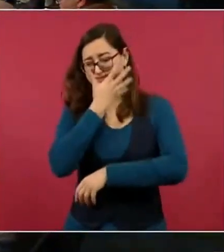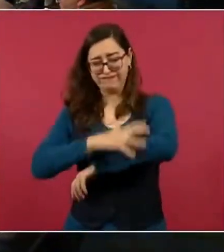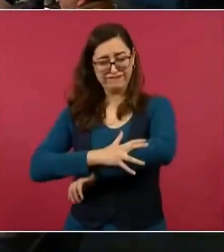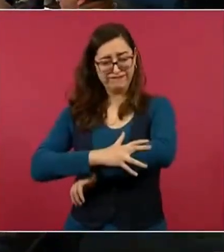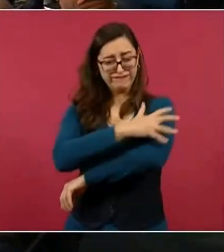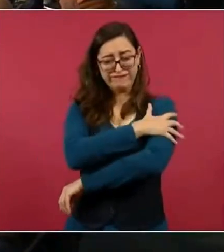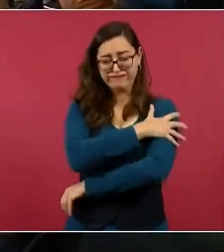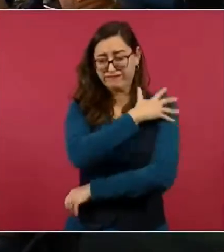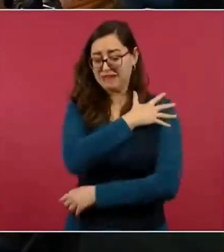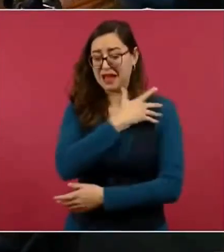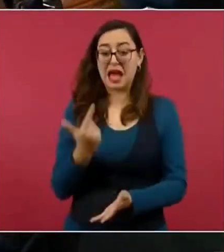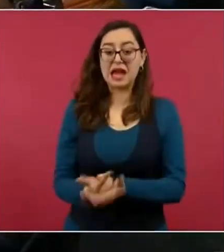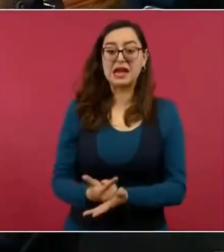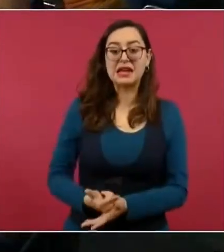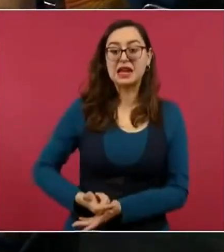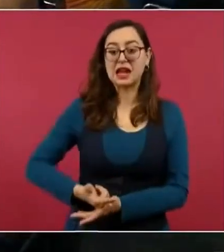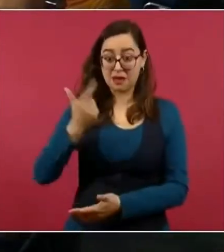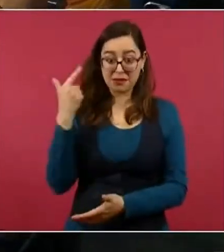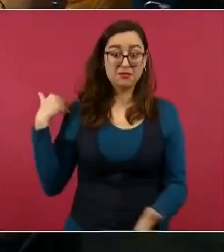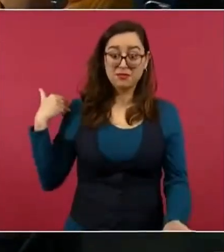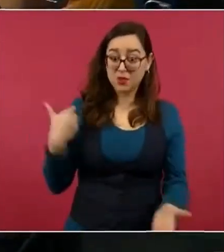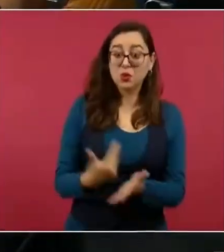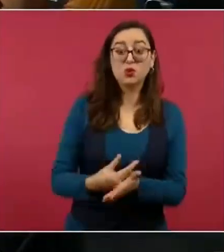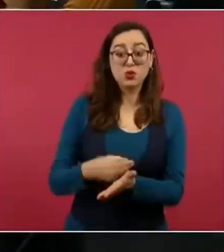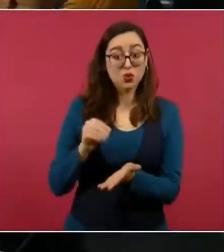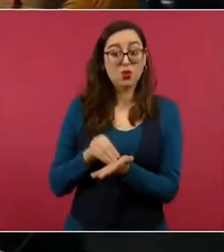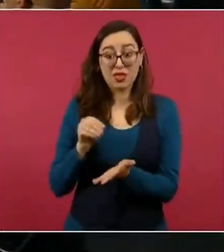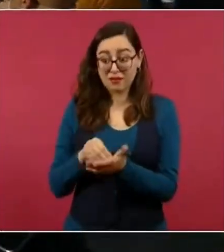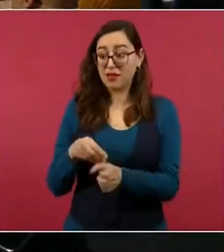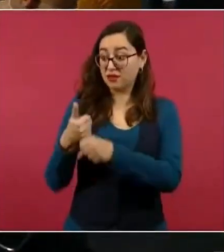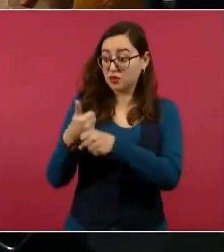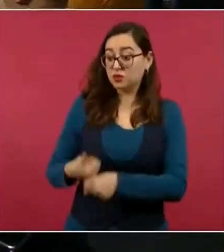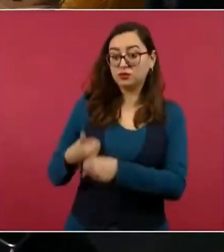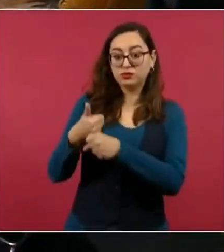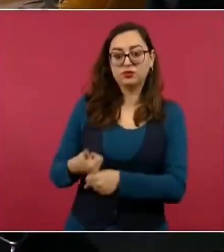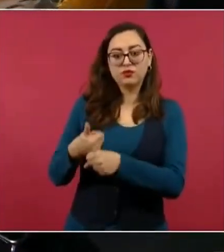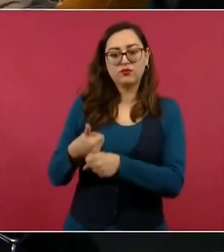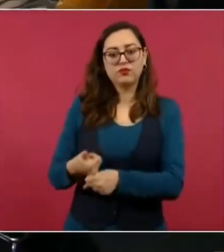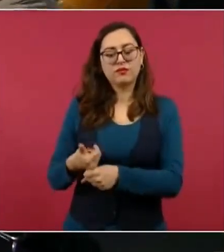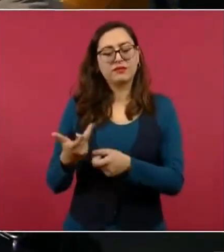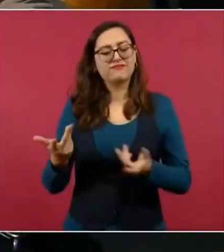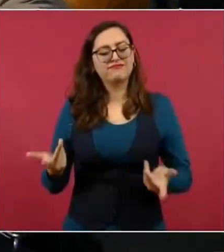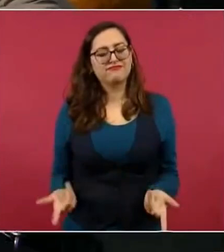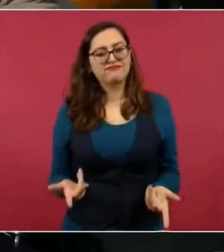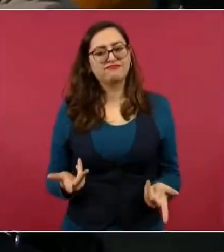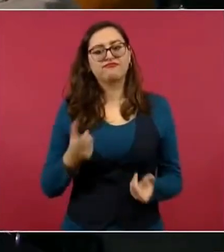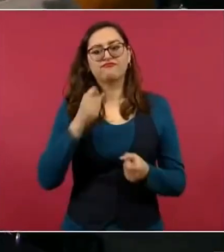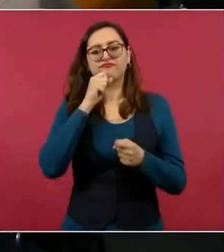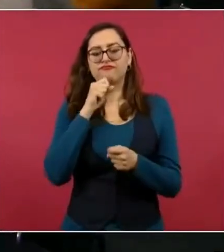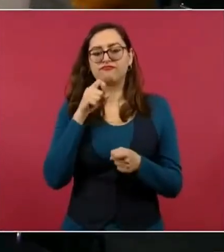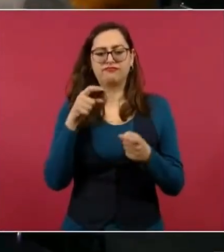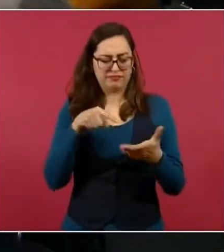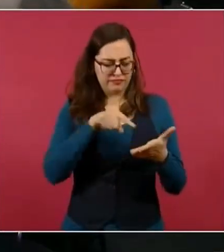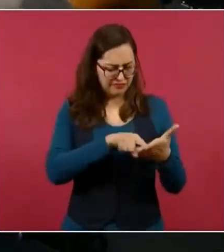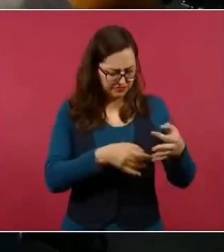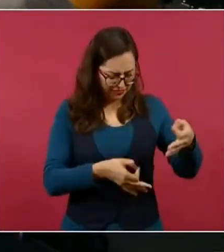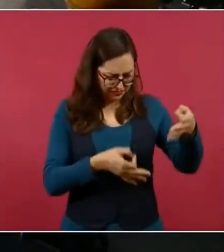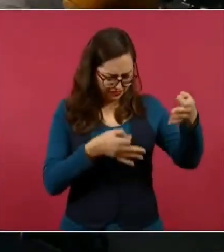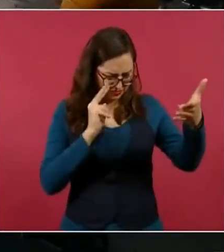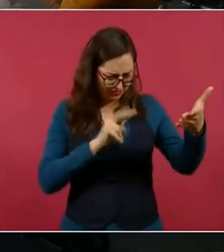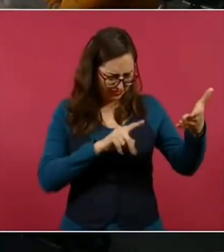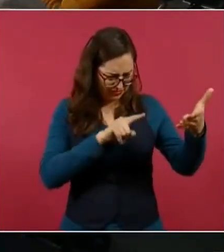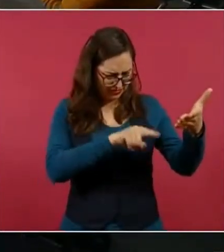tienen secuelas todavía a estas alturas de la vida, y también para supuestamente ayudar